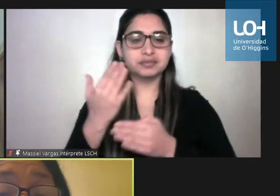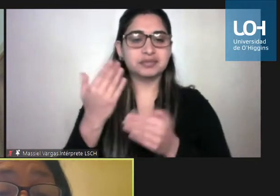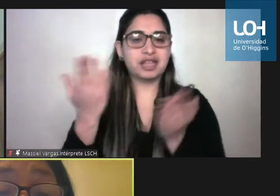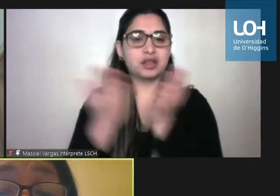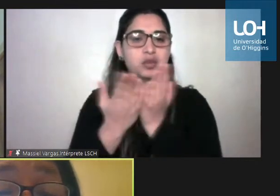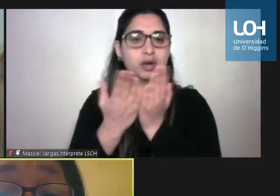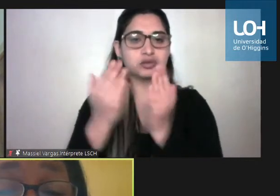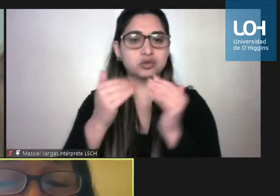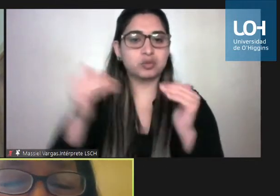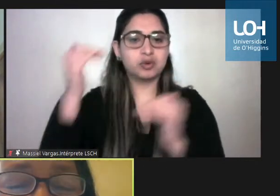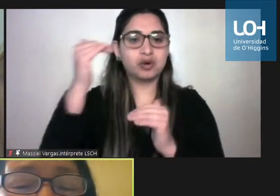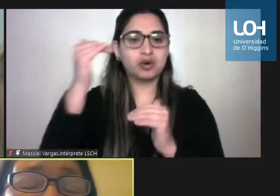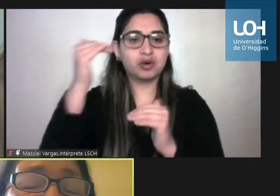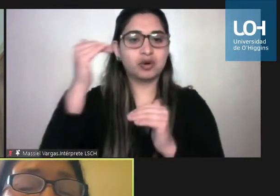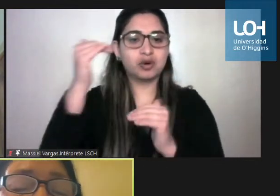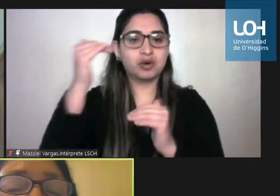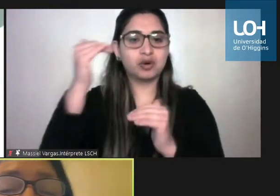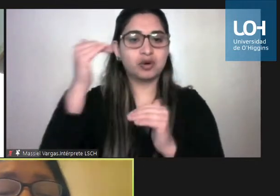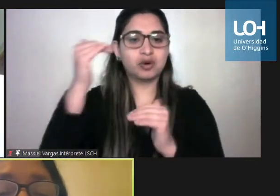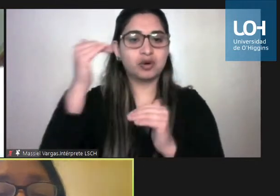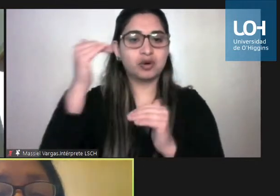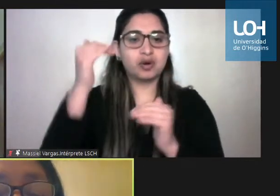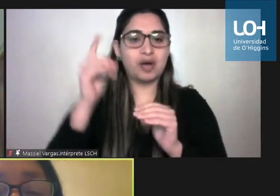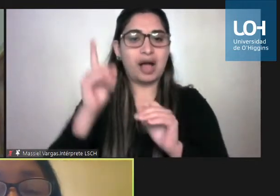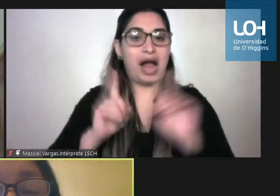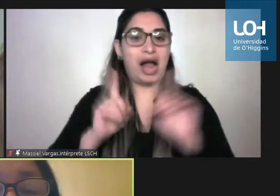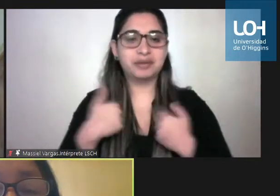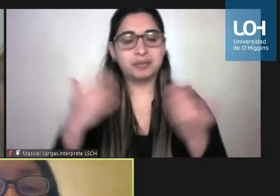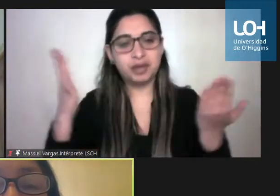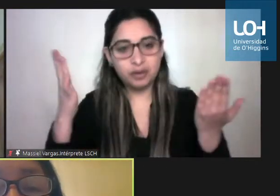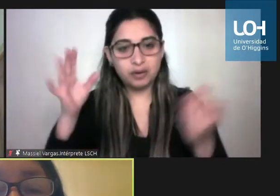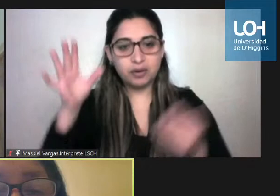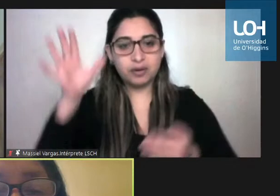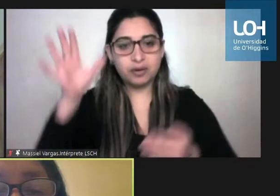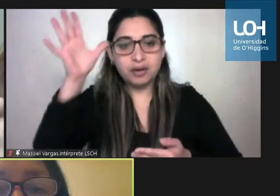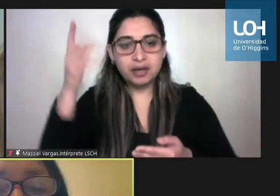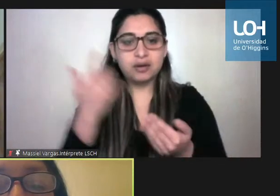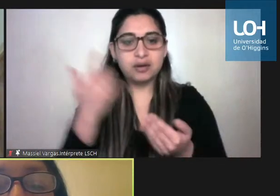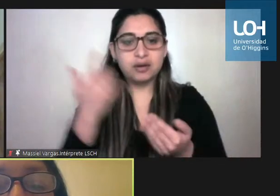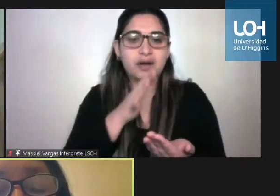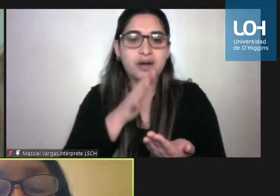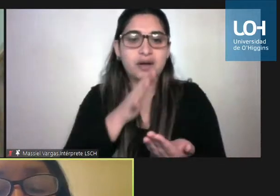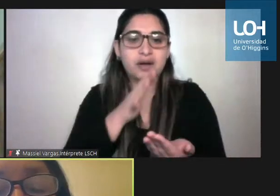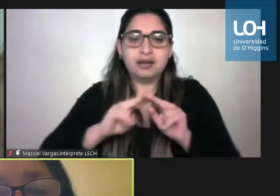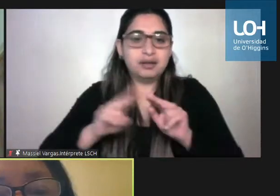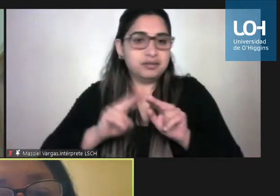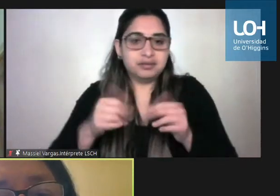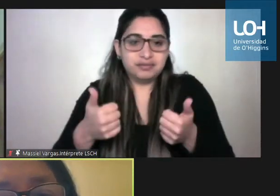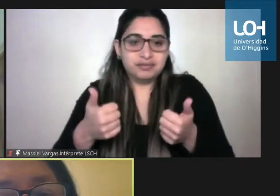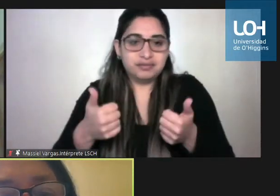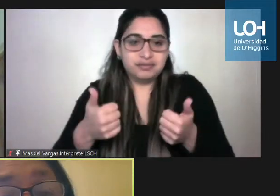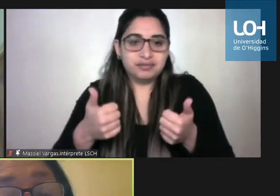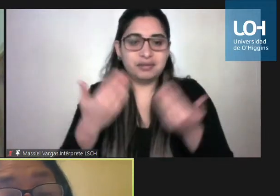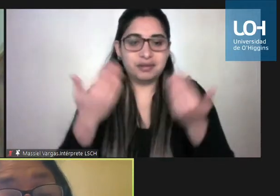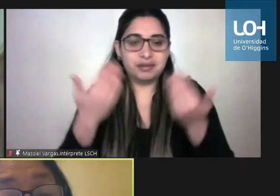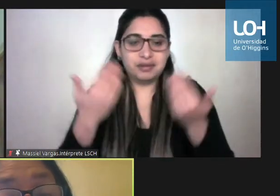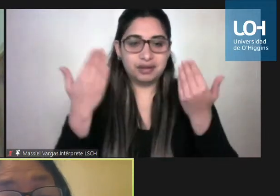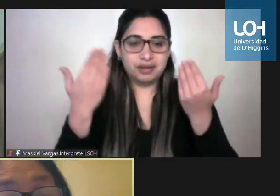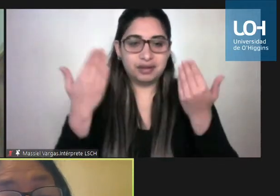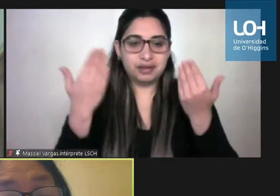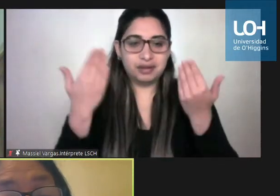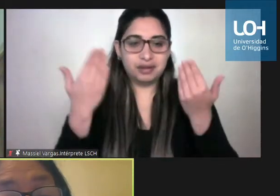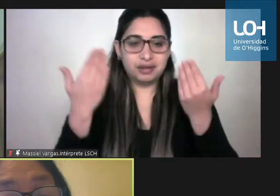algunos me van a querer matar pero la importancia de hacer valer los derechos humanos de todos y todas es muy